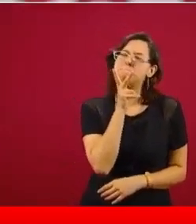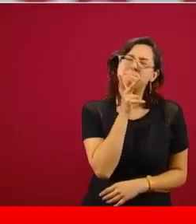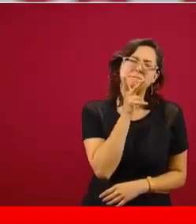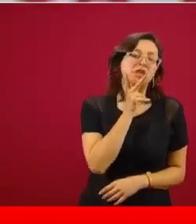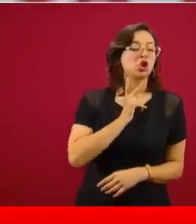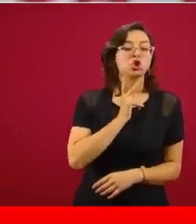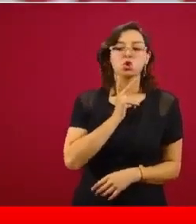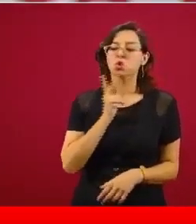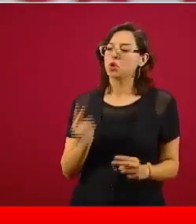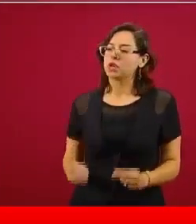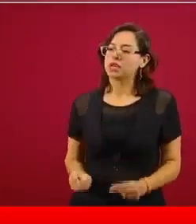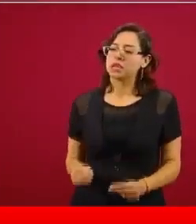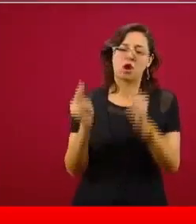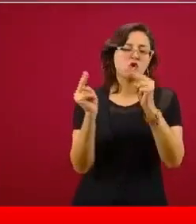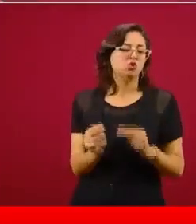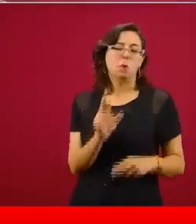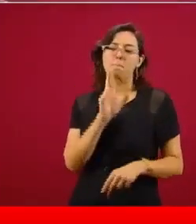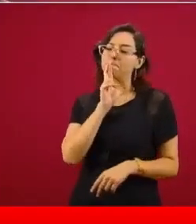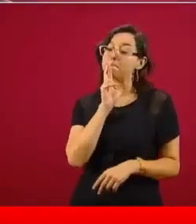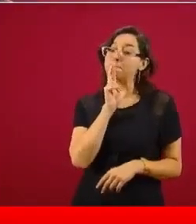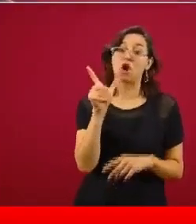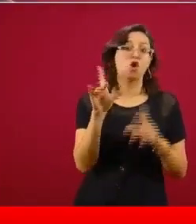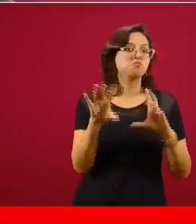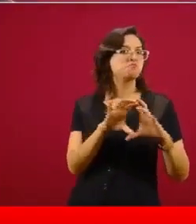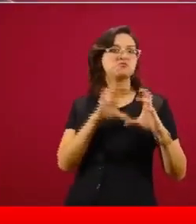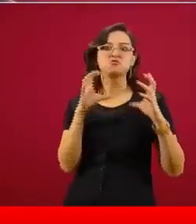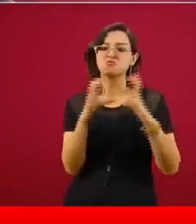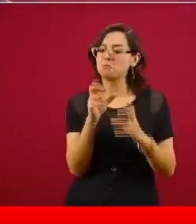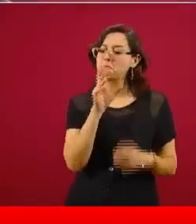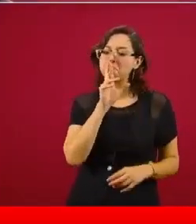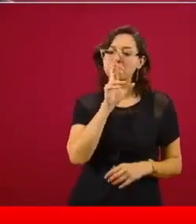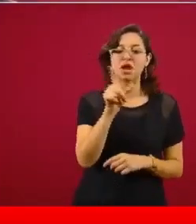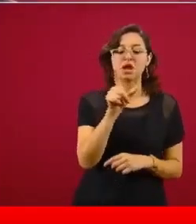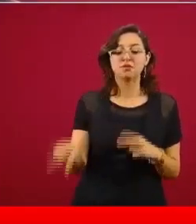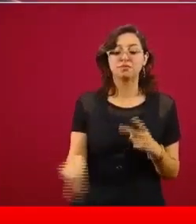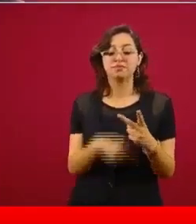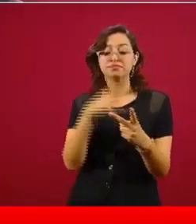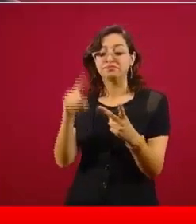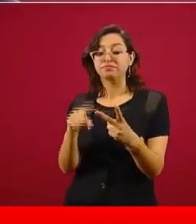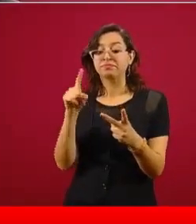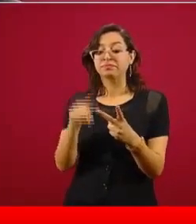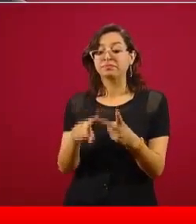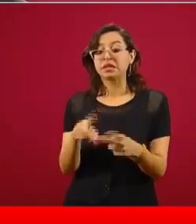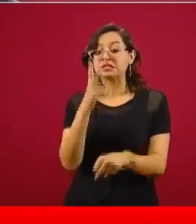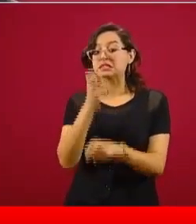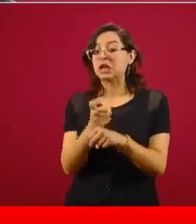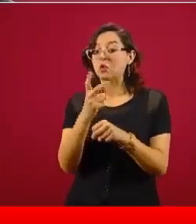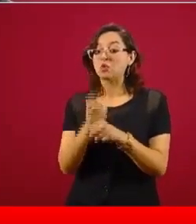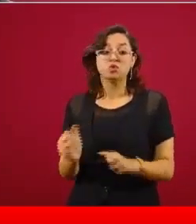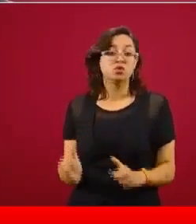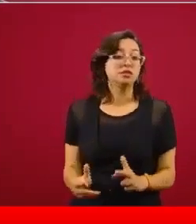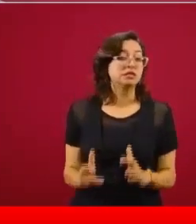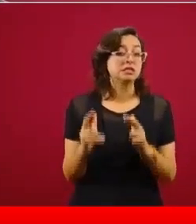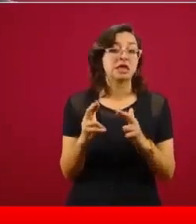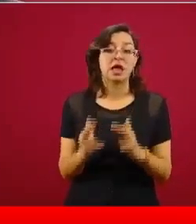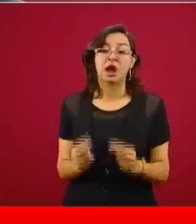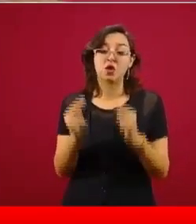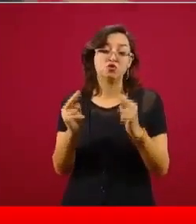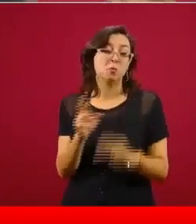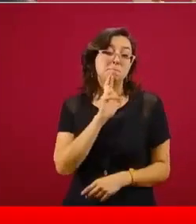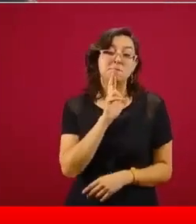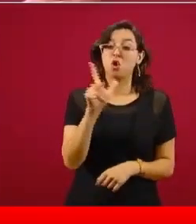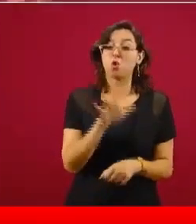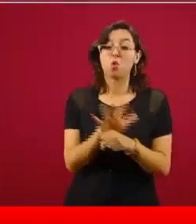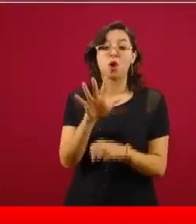decía que el negocio del mundo es el petróleo mal administrado, o que el petróleo